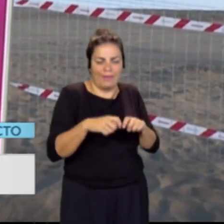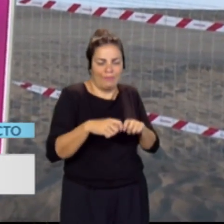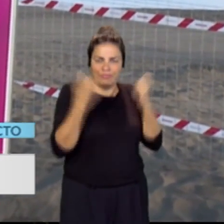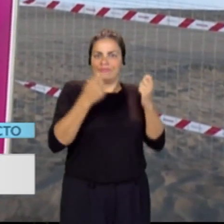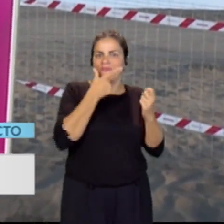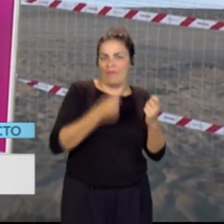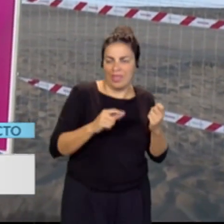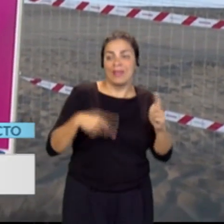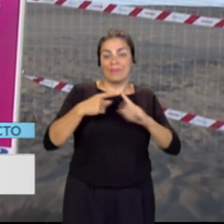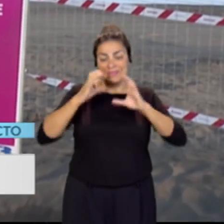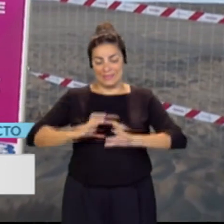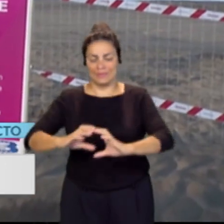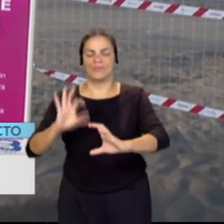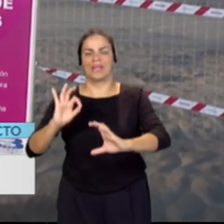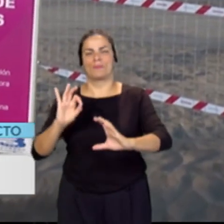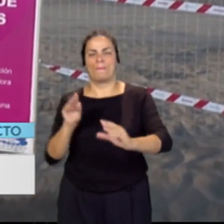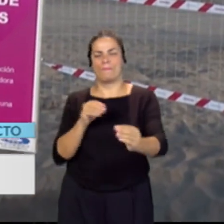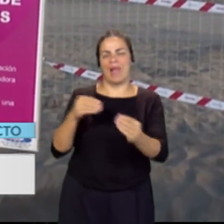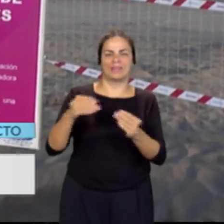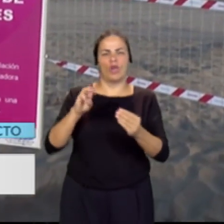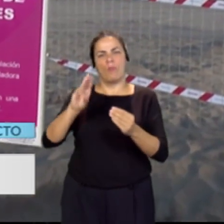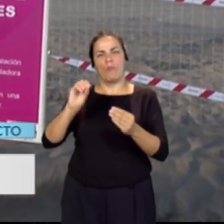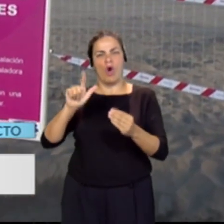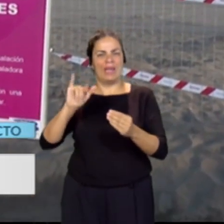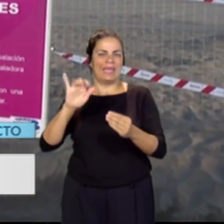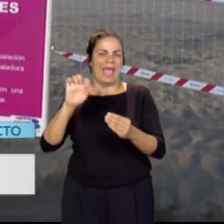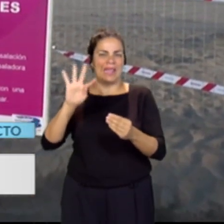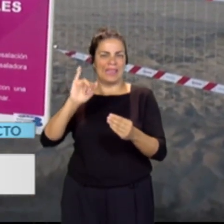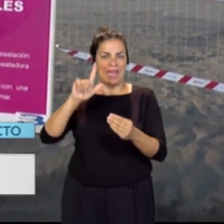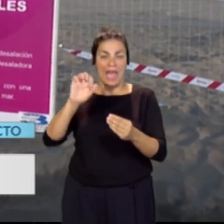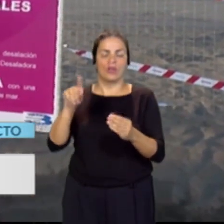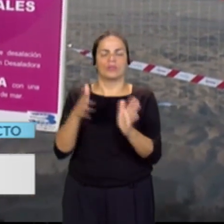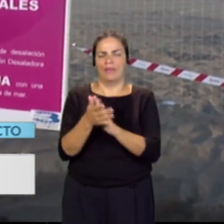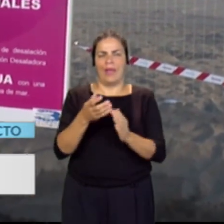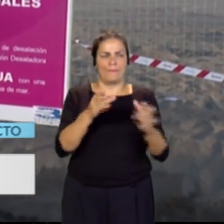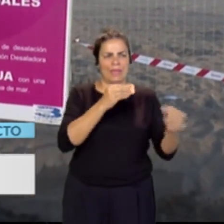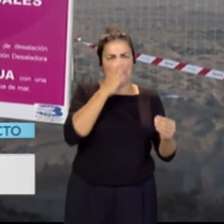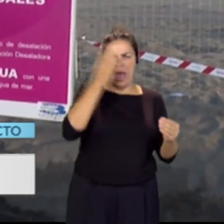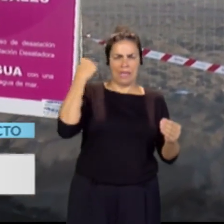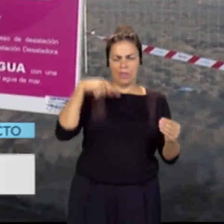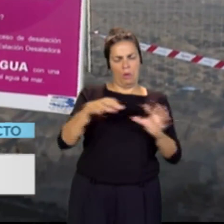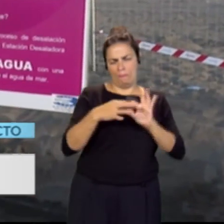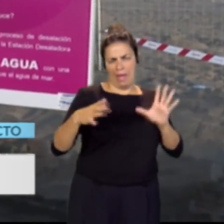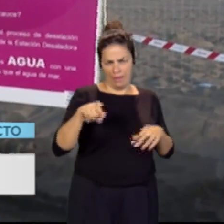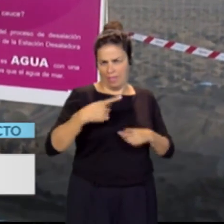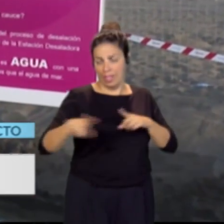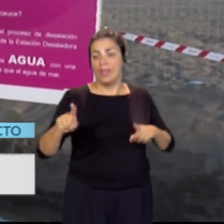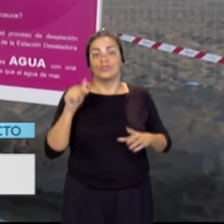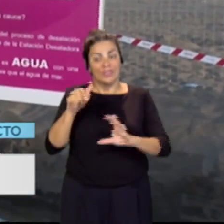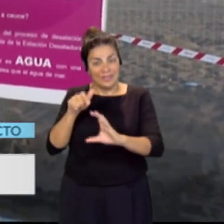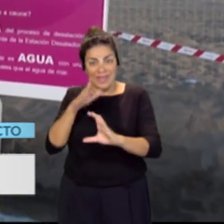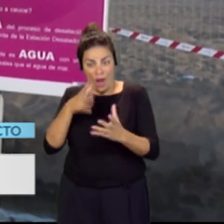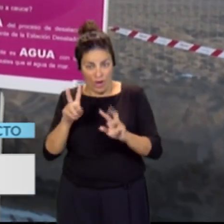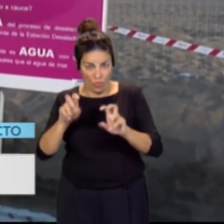polietileno, es un material plástico que no tiene nada que ver con los antiguos materiales y lo que conseguimos, por un lado,